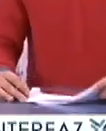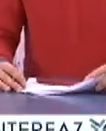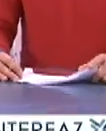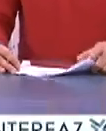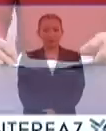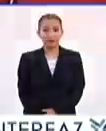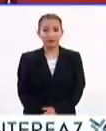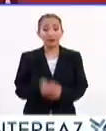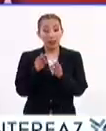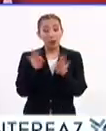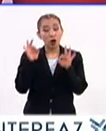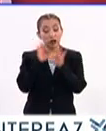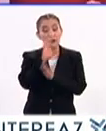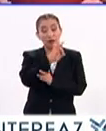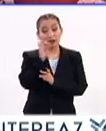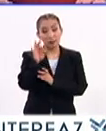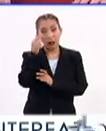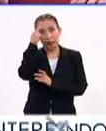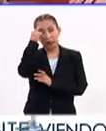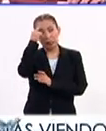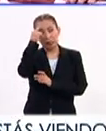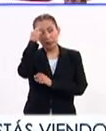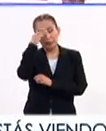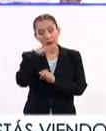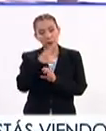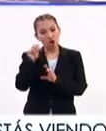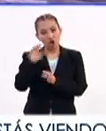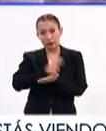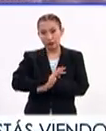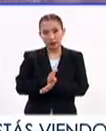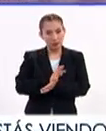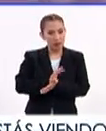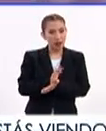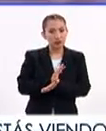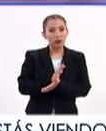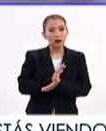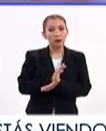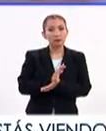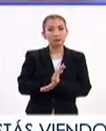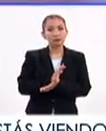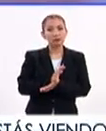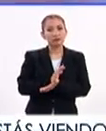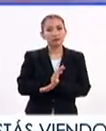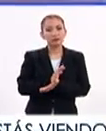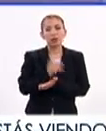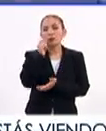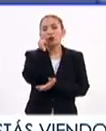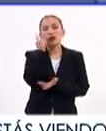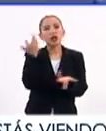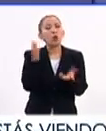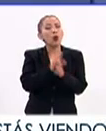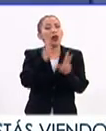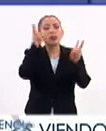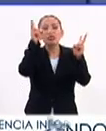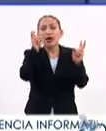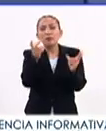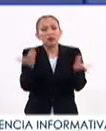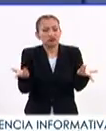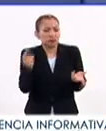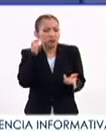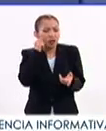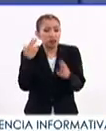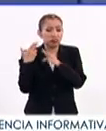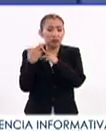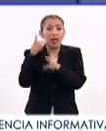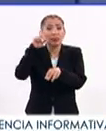Es una importante fecha para hacer hincapié en la no discriminación y no importa por qué causa, ya sea como